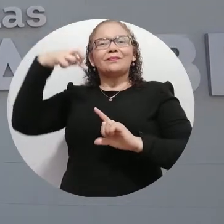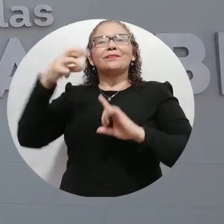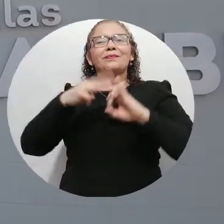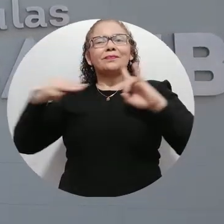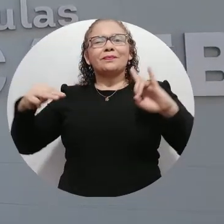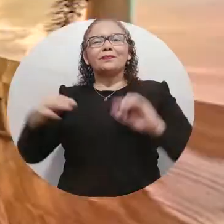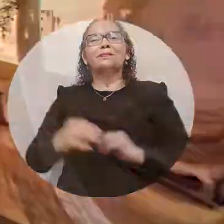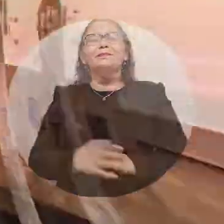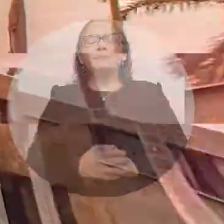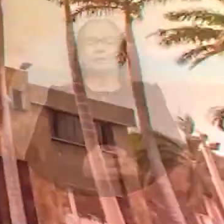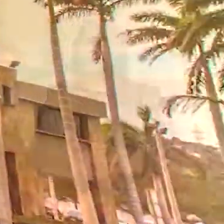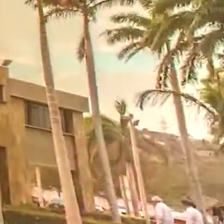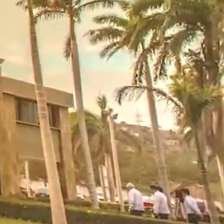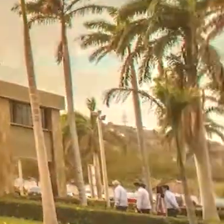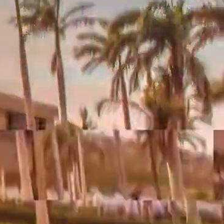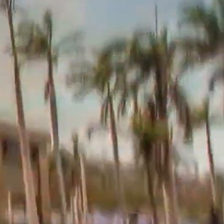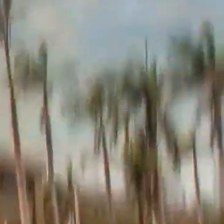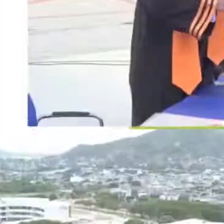sello Unimagdalena.